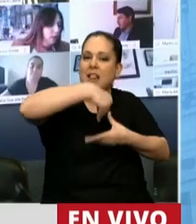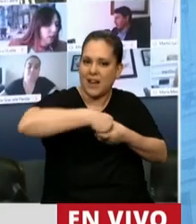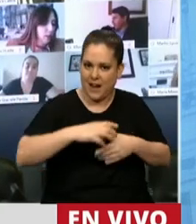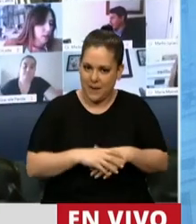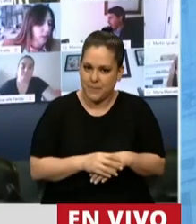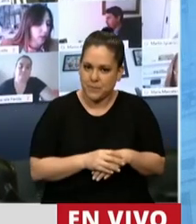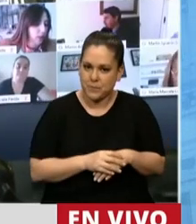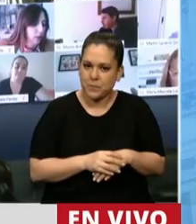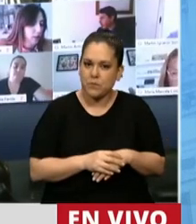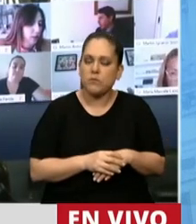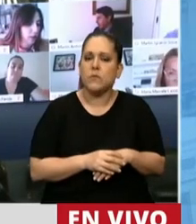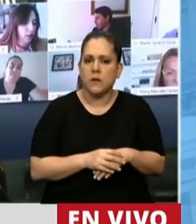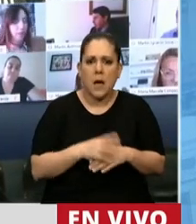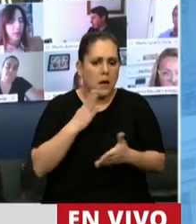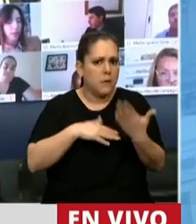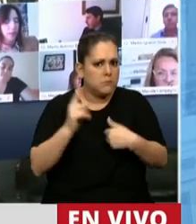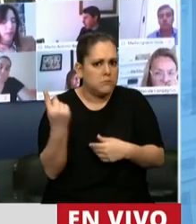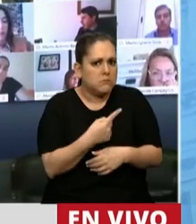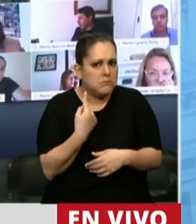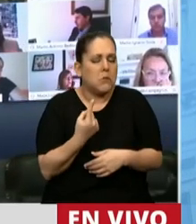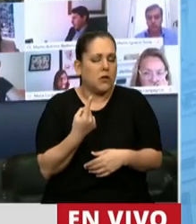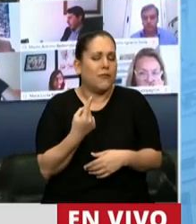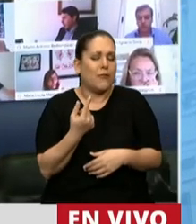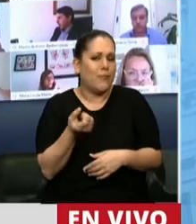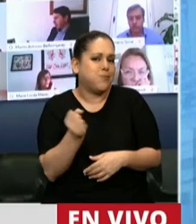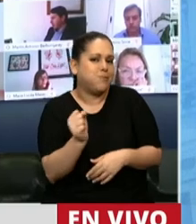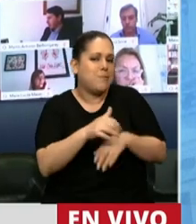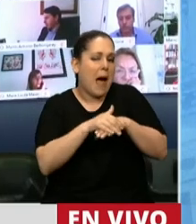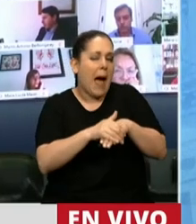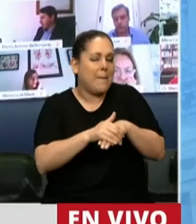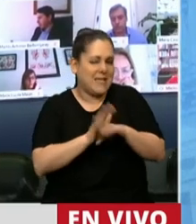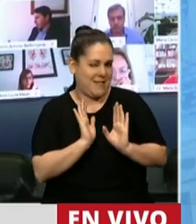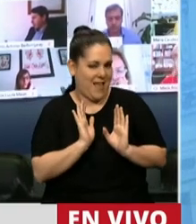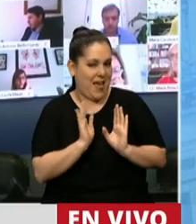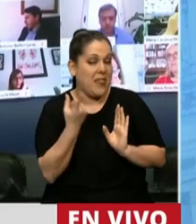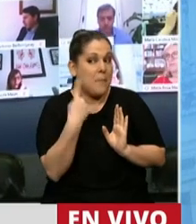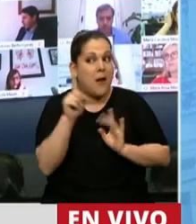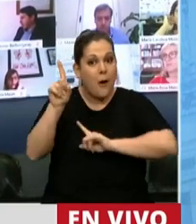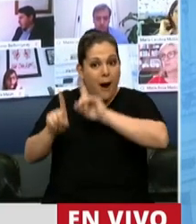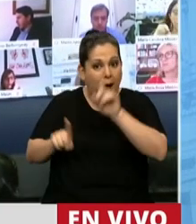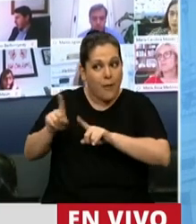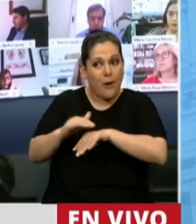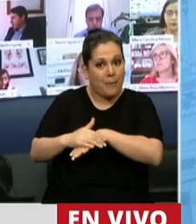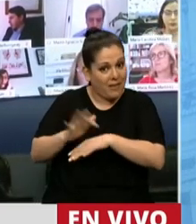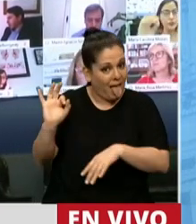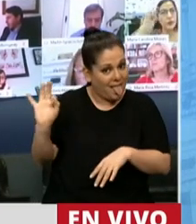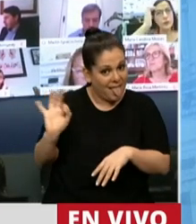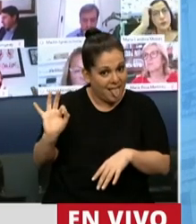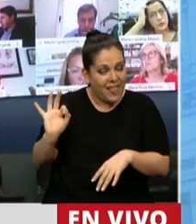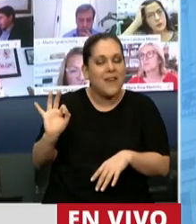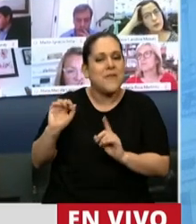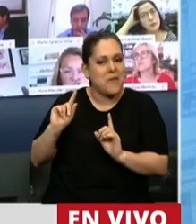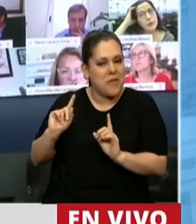Muchos de nosotros y nosotras hemos disfrutado de su amistad, pero quienes no han tenido esa suerte,